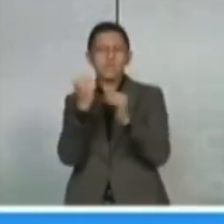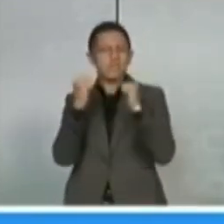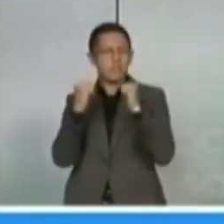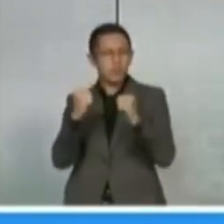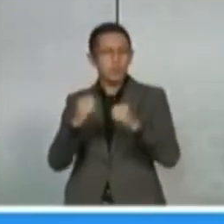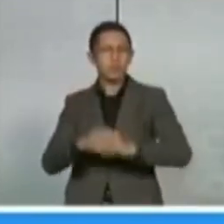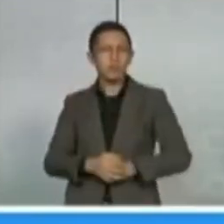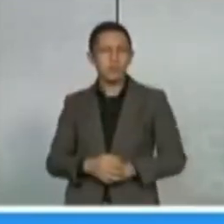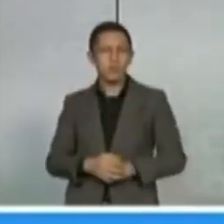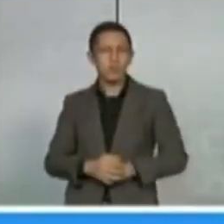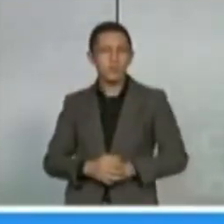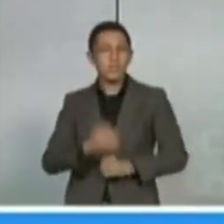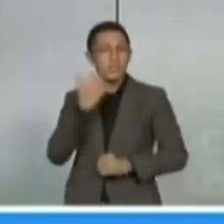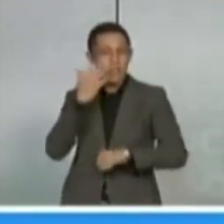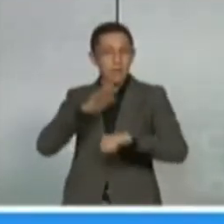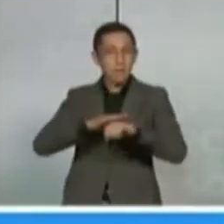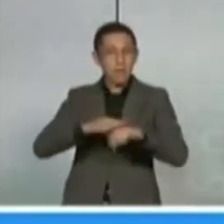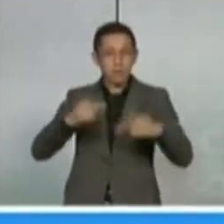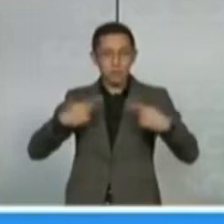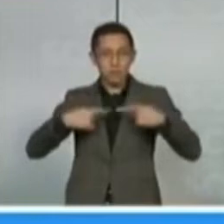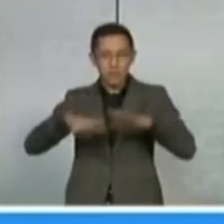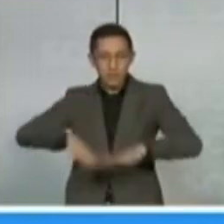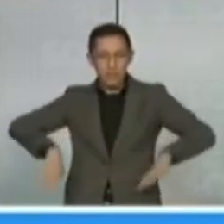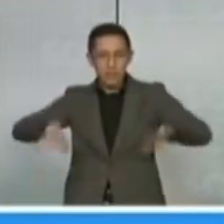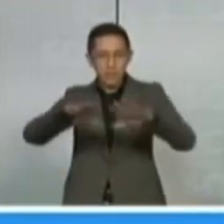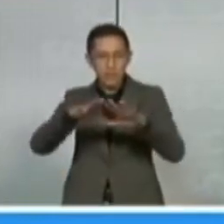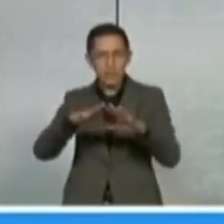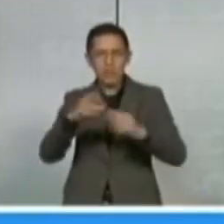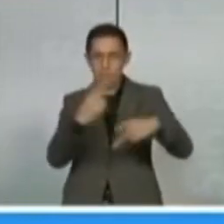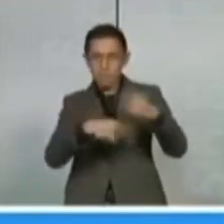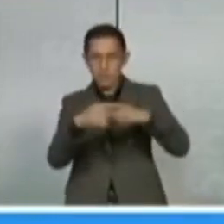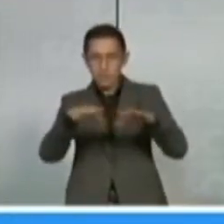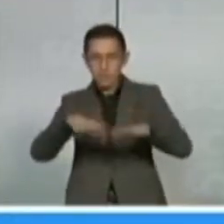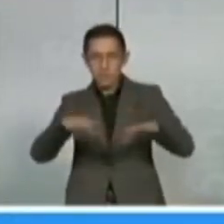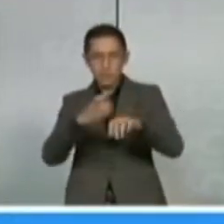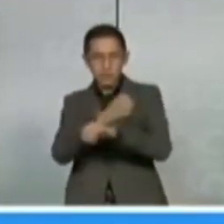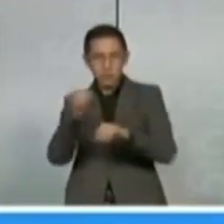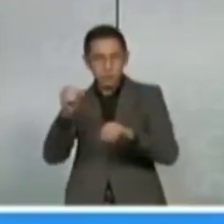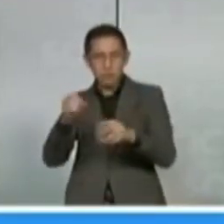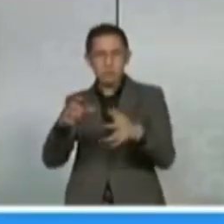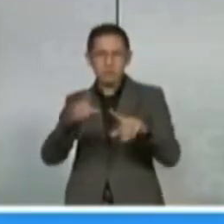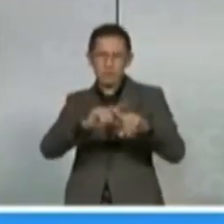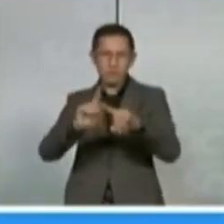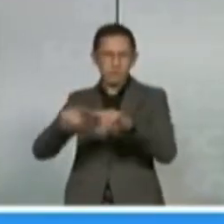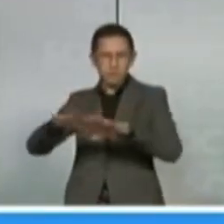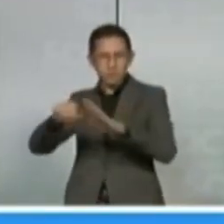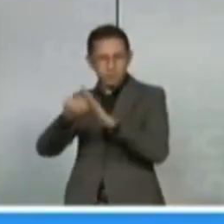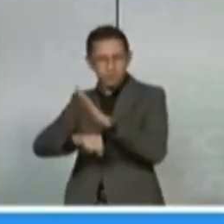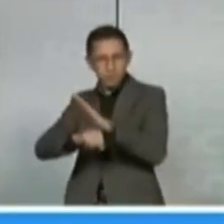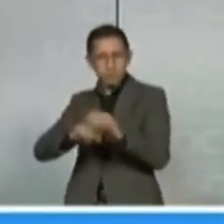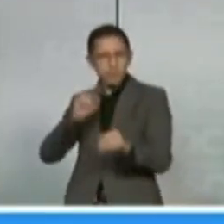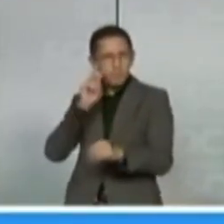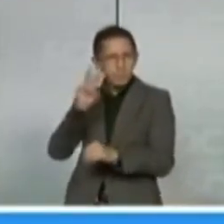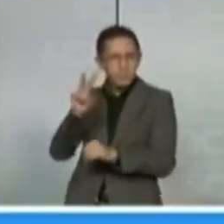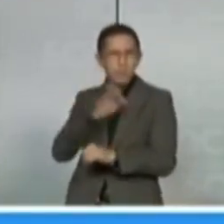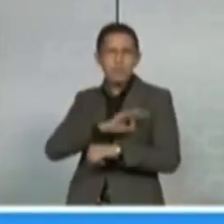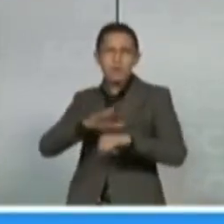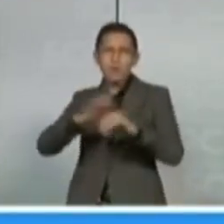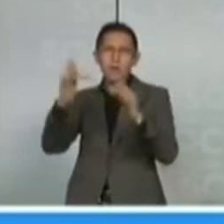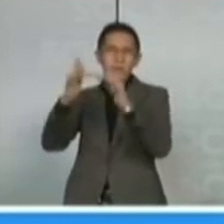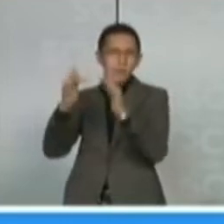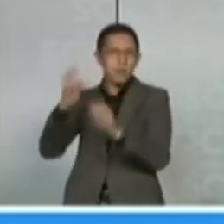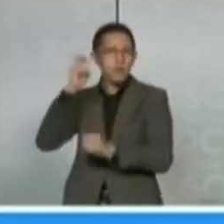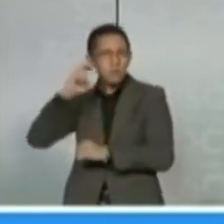para lograr tanto el crecimiento turístico como la diversificación económica, requerimos mejorar la comunicación.